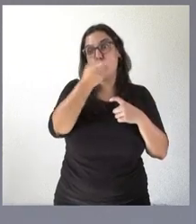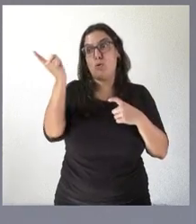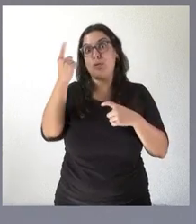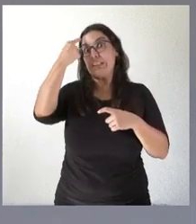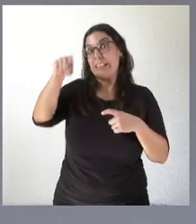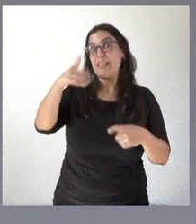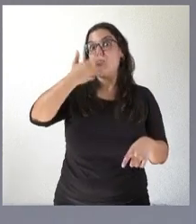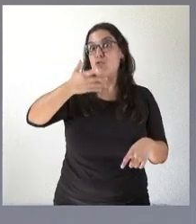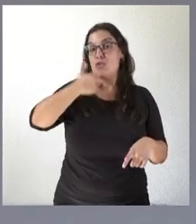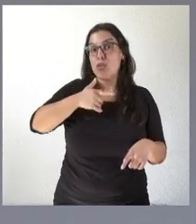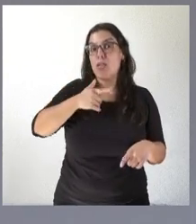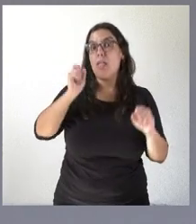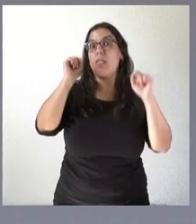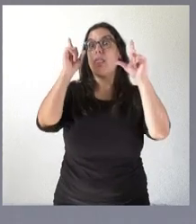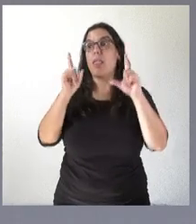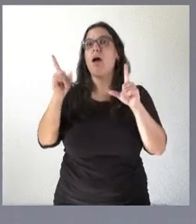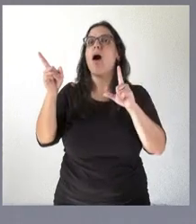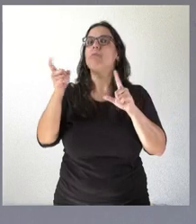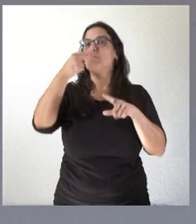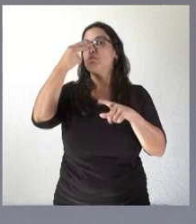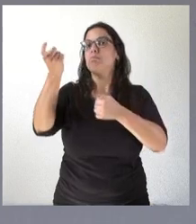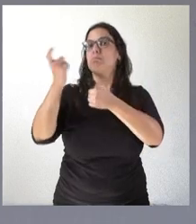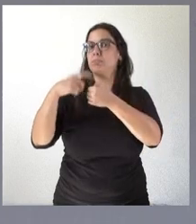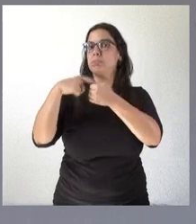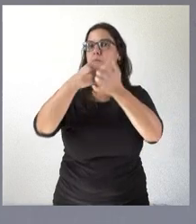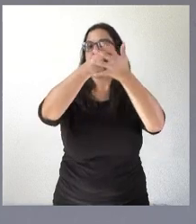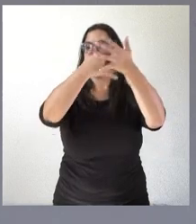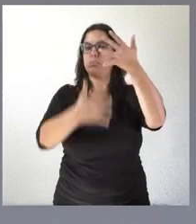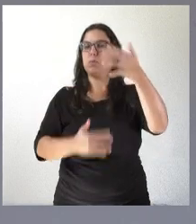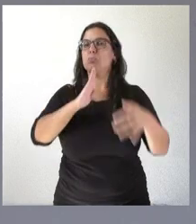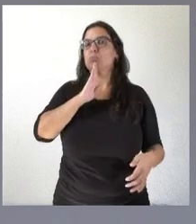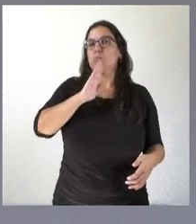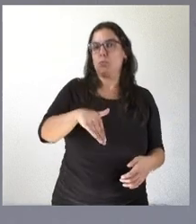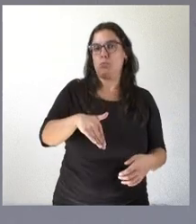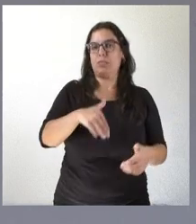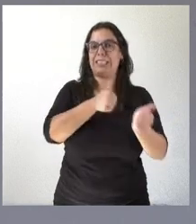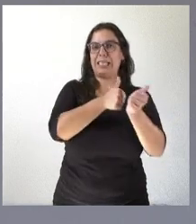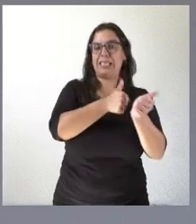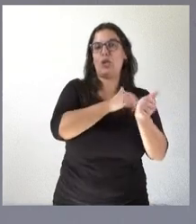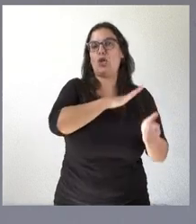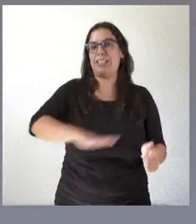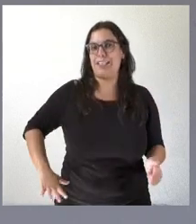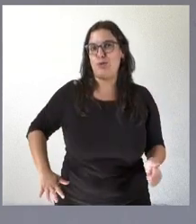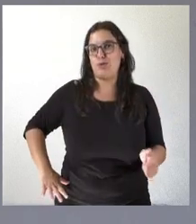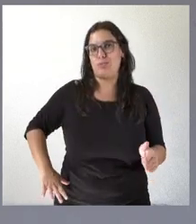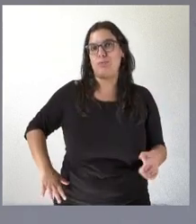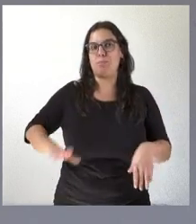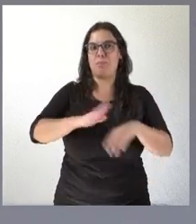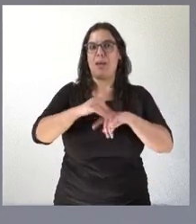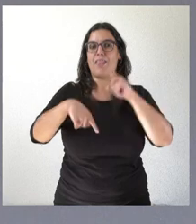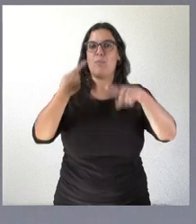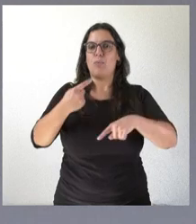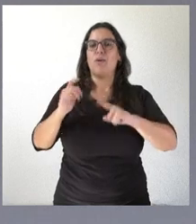facilitará tener una bolsa adecuada de secretarios interinos en los cuales se dé esa estabilidad